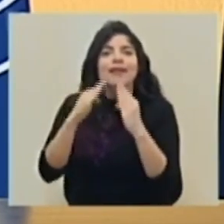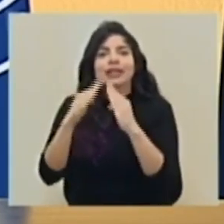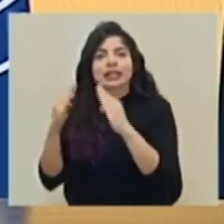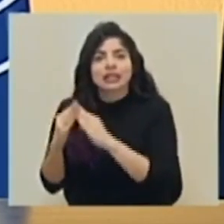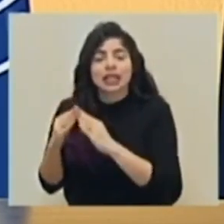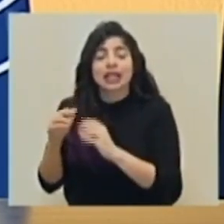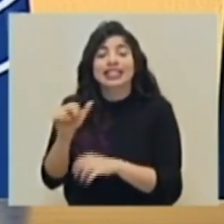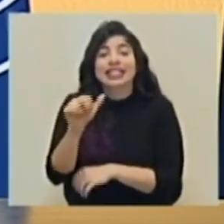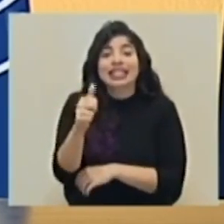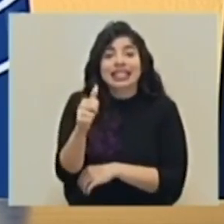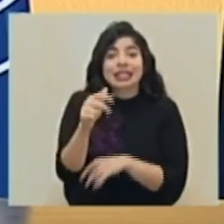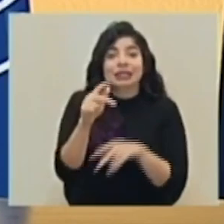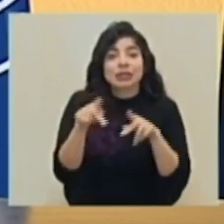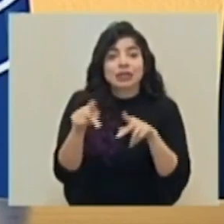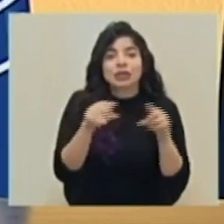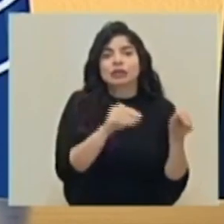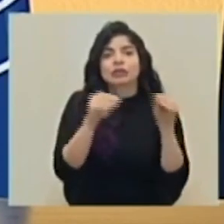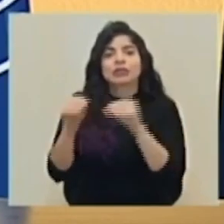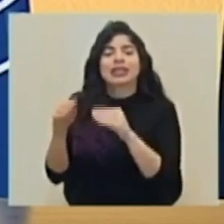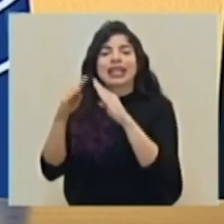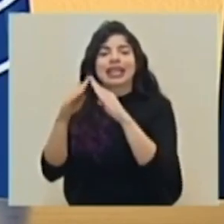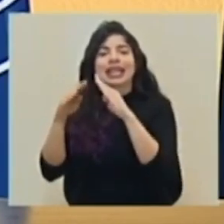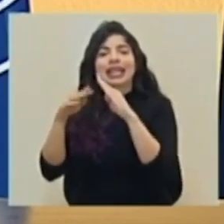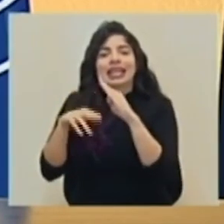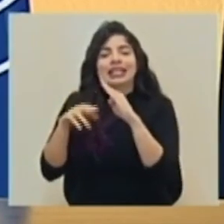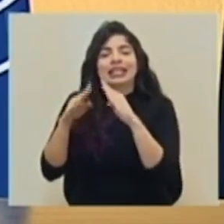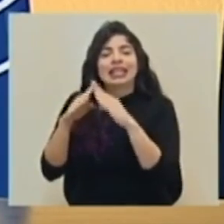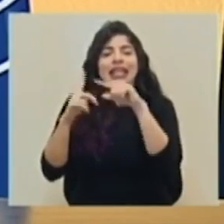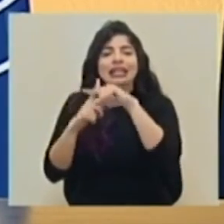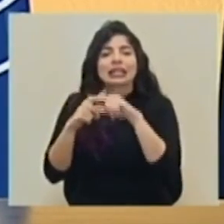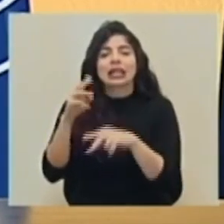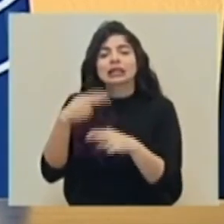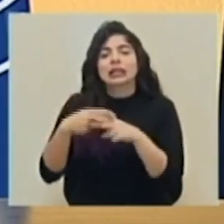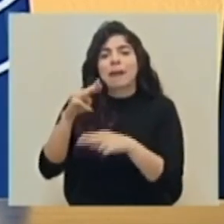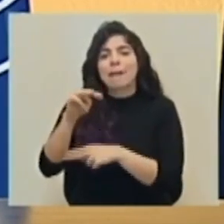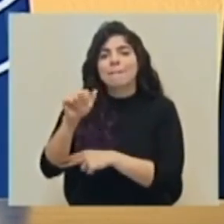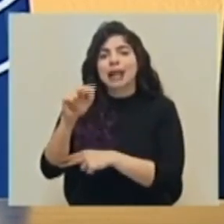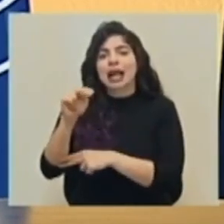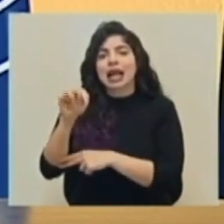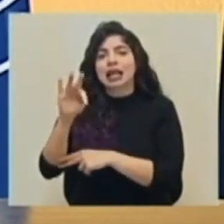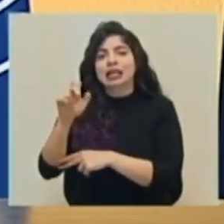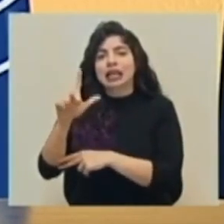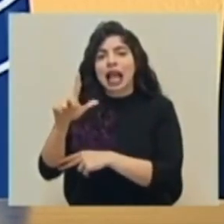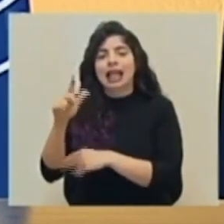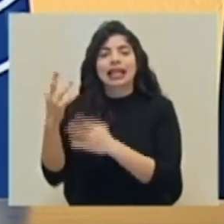10 fueron ubicadas en la Iglesia Manantial de Esperanza, que se habilitó como alojamiento temporal.